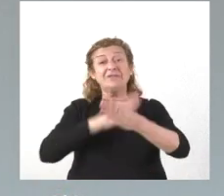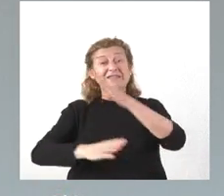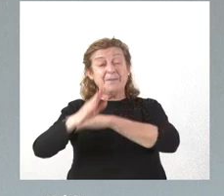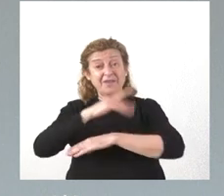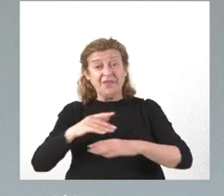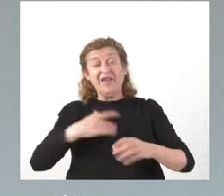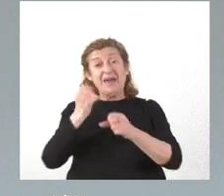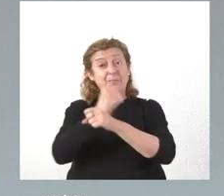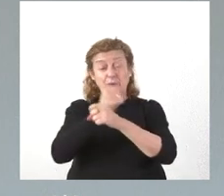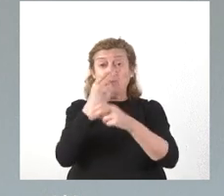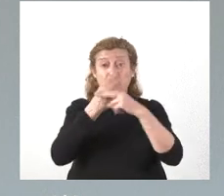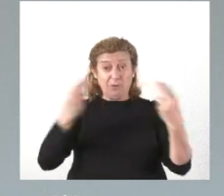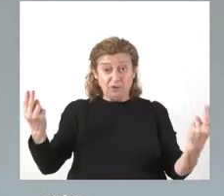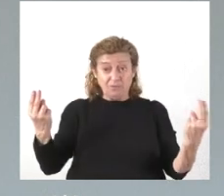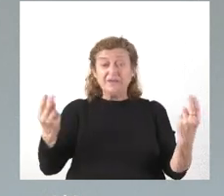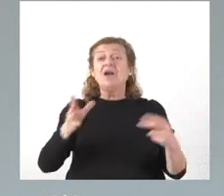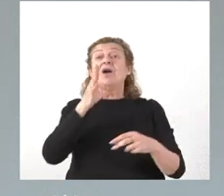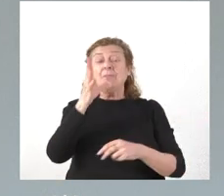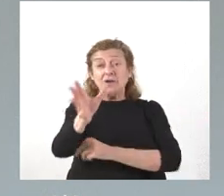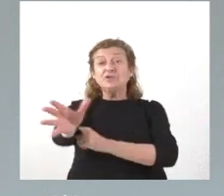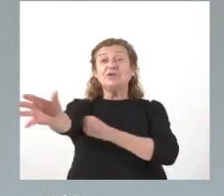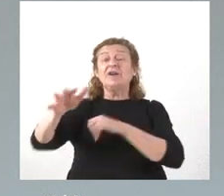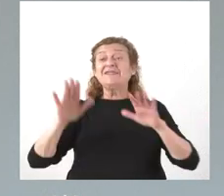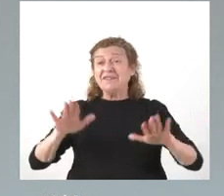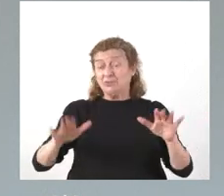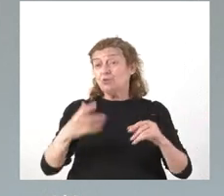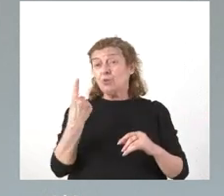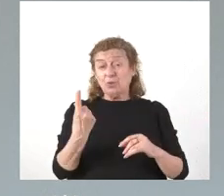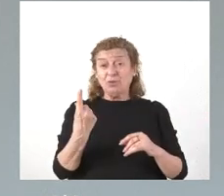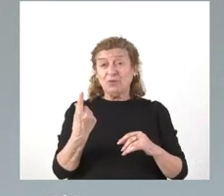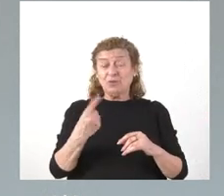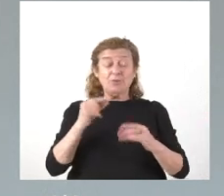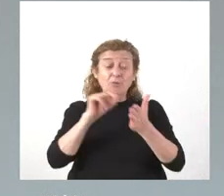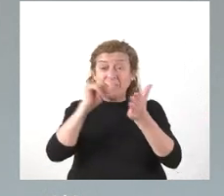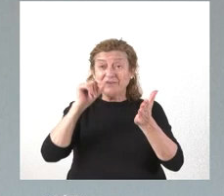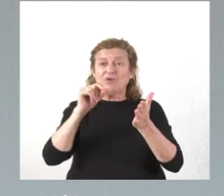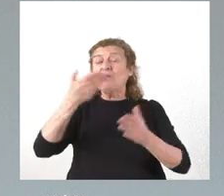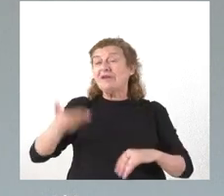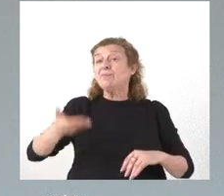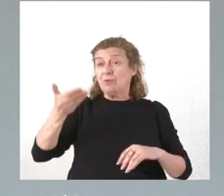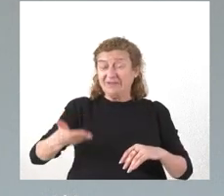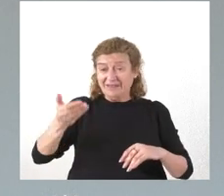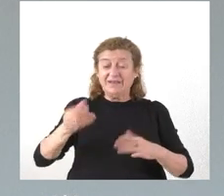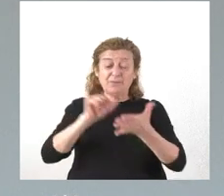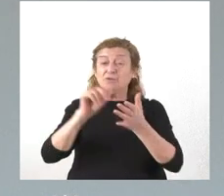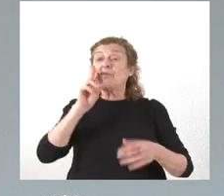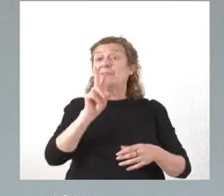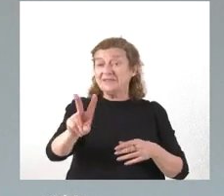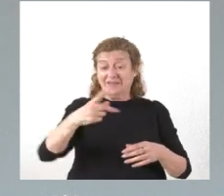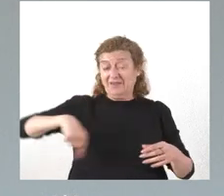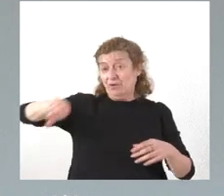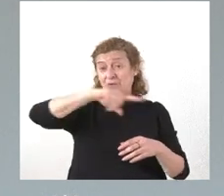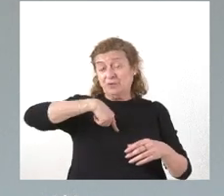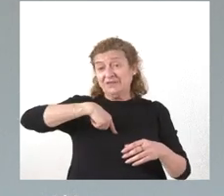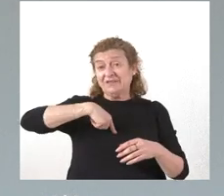público. Por tanto, estamos en un momento importante desde el punto de vista de nuestra